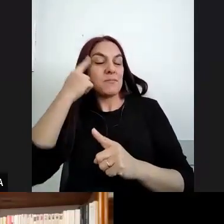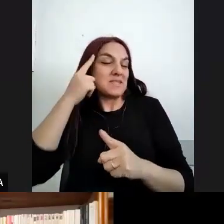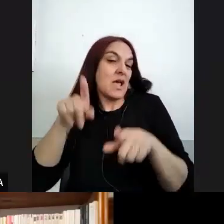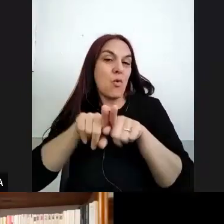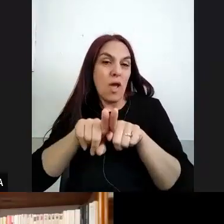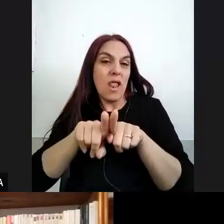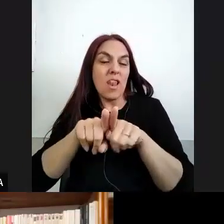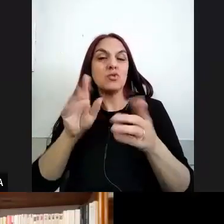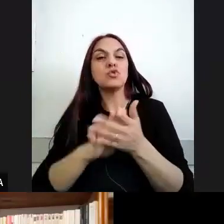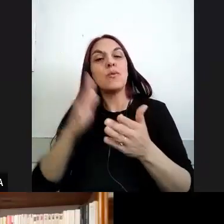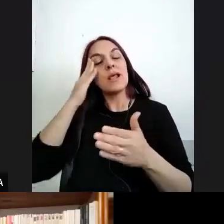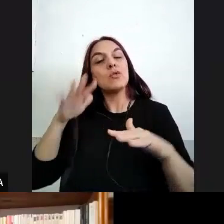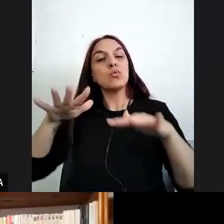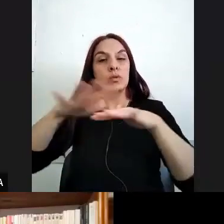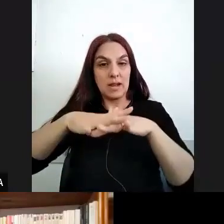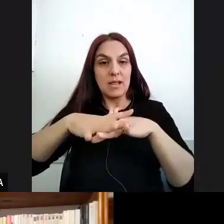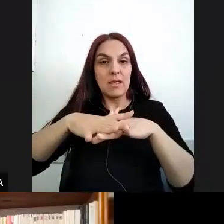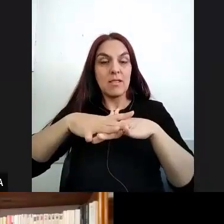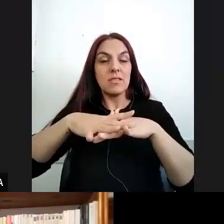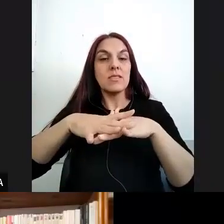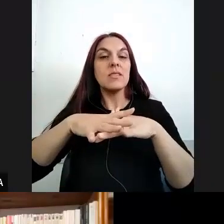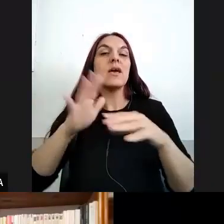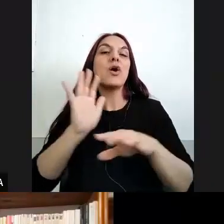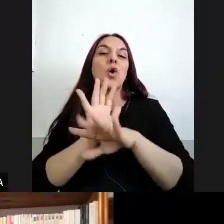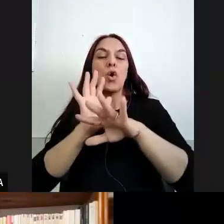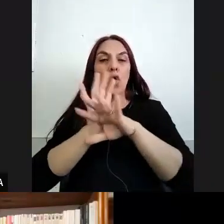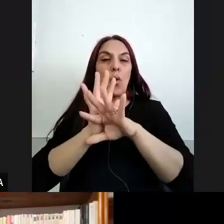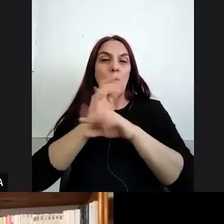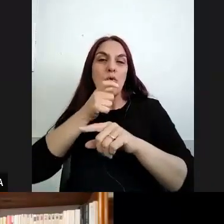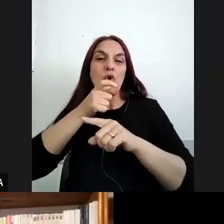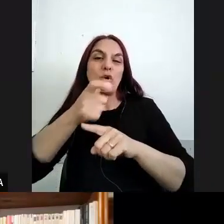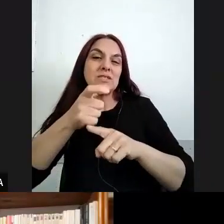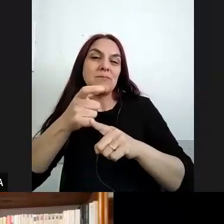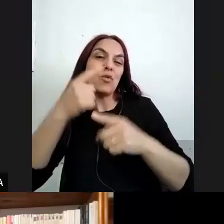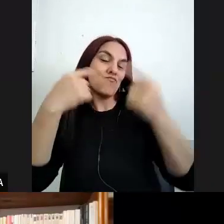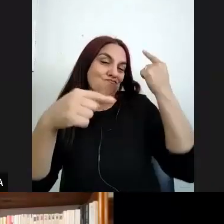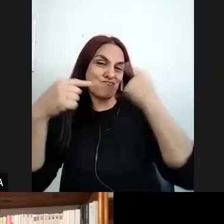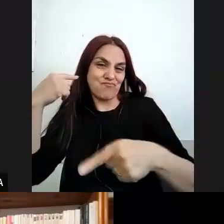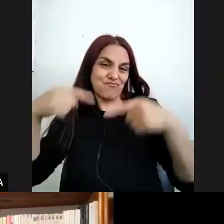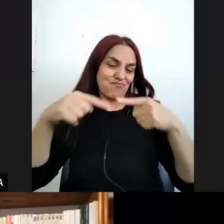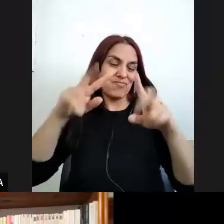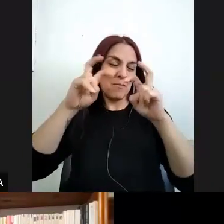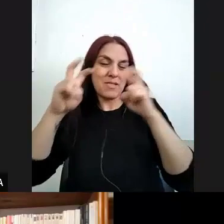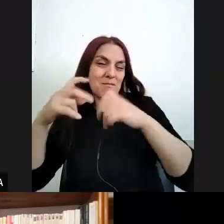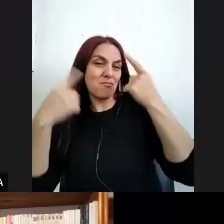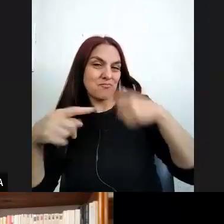la interculturalidad digamos de alguna forma es un concepto polisémico y podemos encontrar muchos